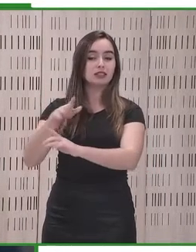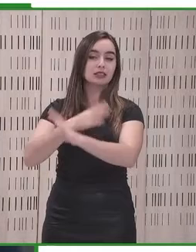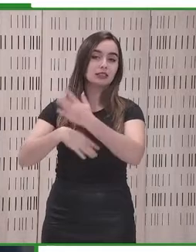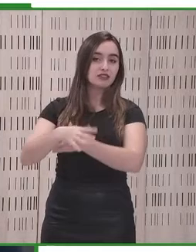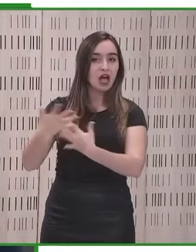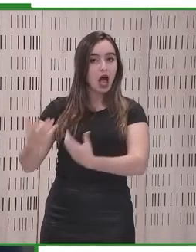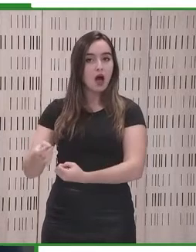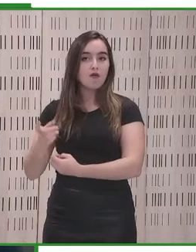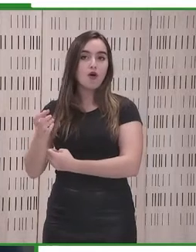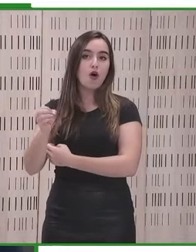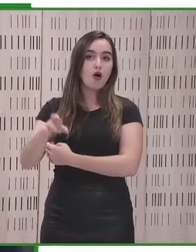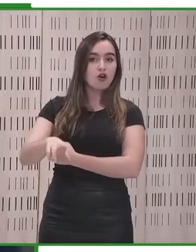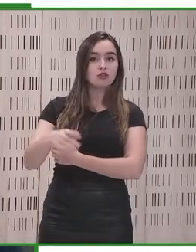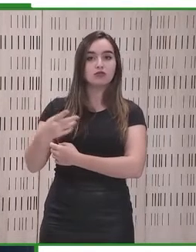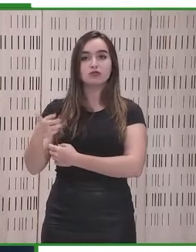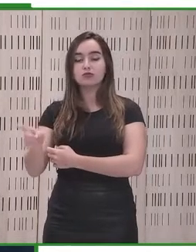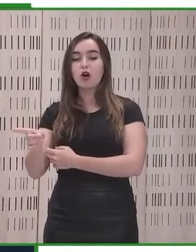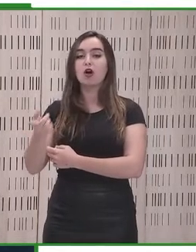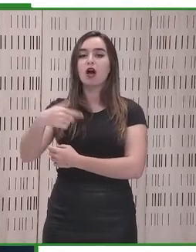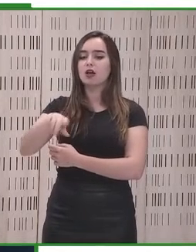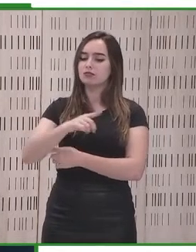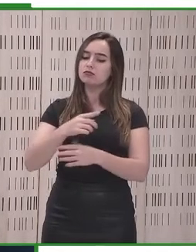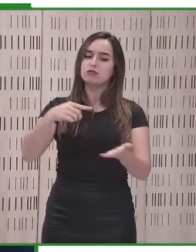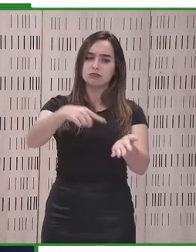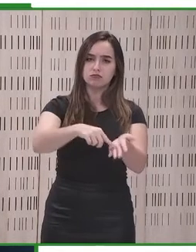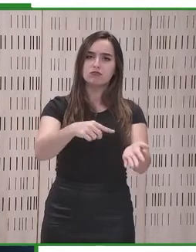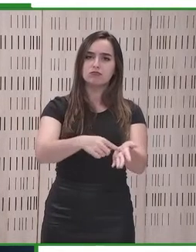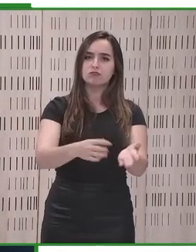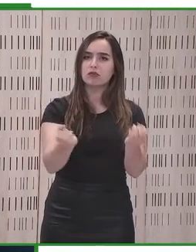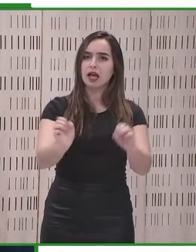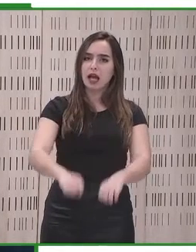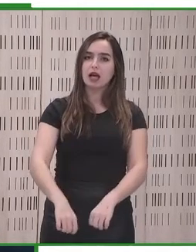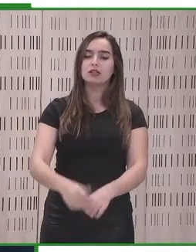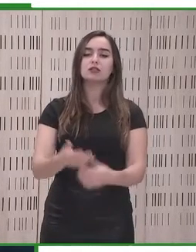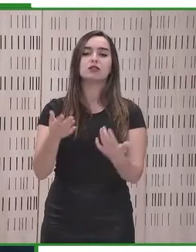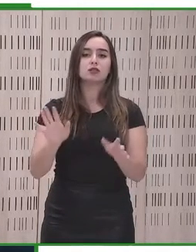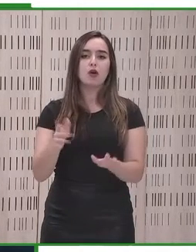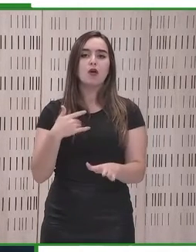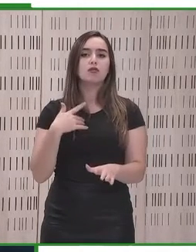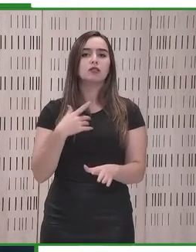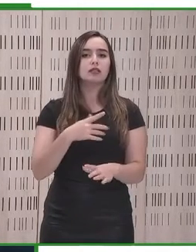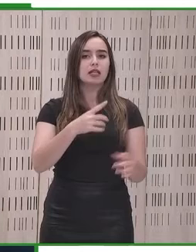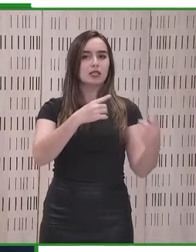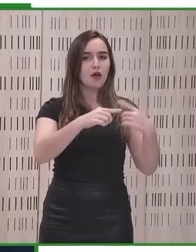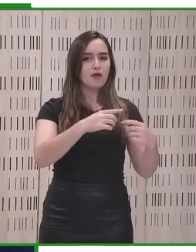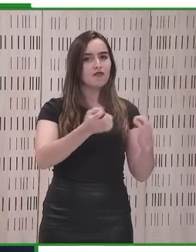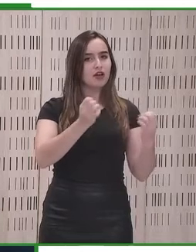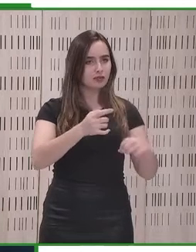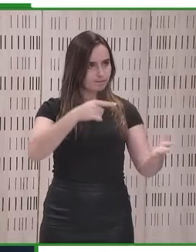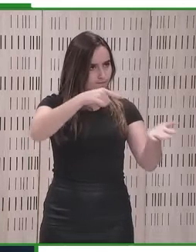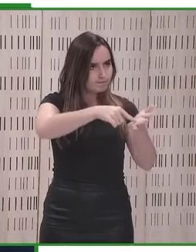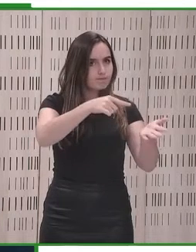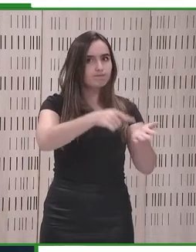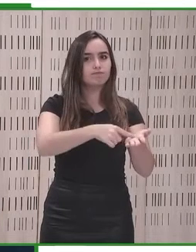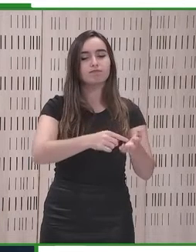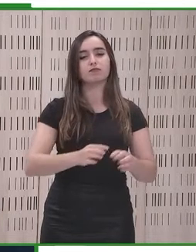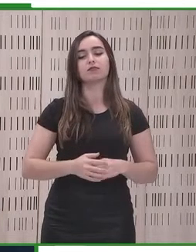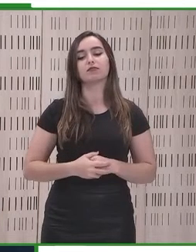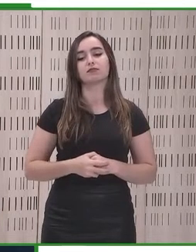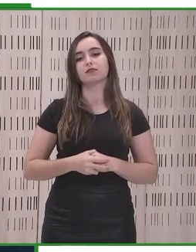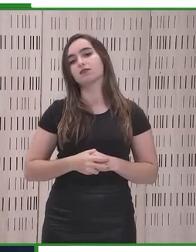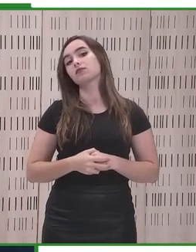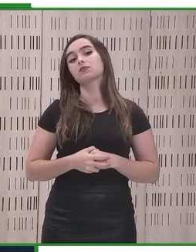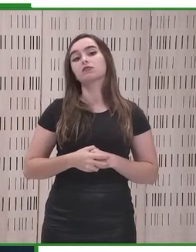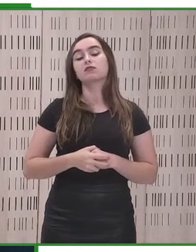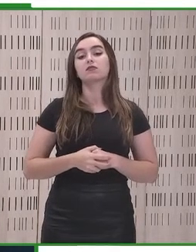bien ONGs pueden presentar demandas judiciales para que se aplique